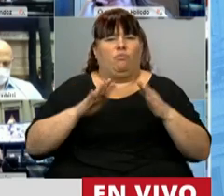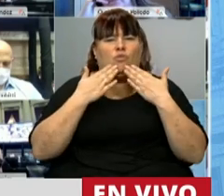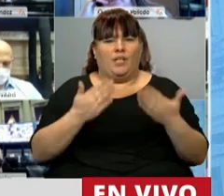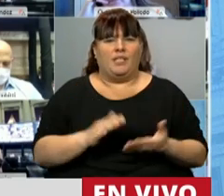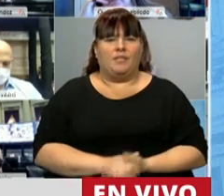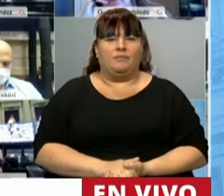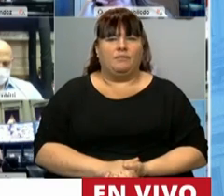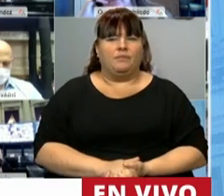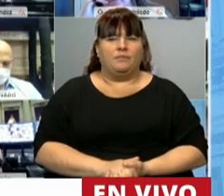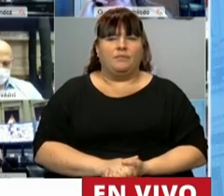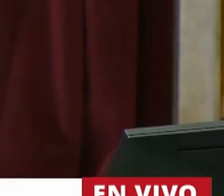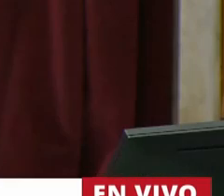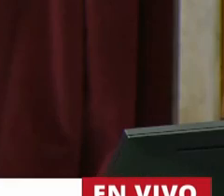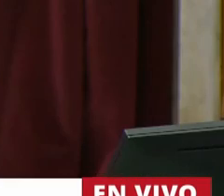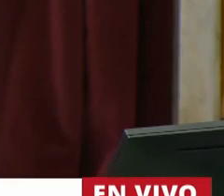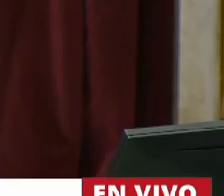Muchas gracias. Gracias, diputado.